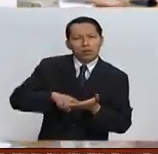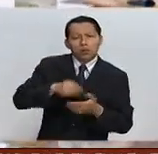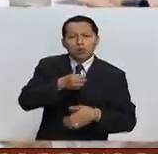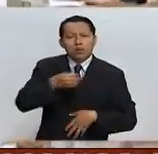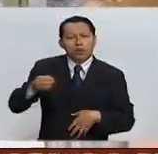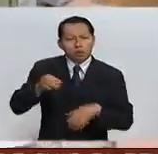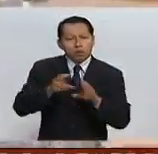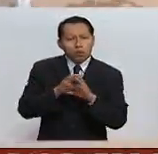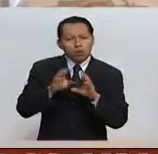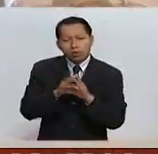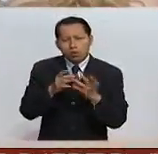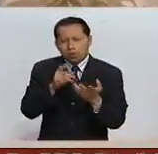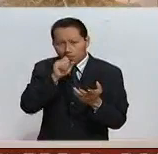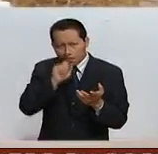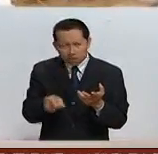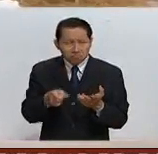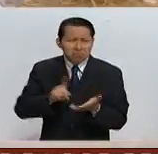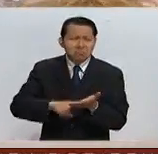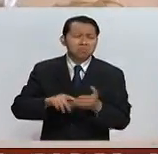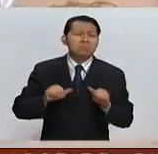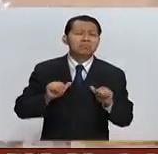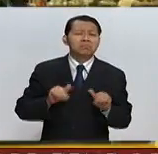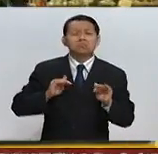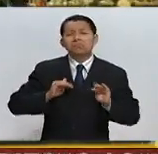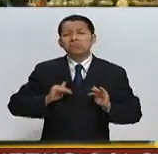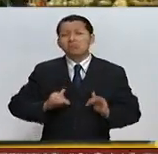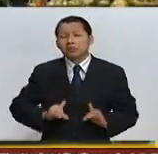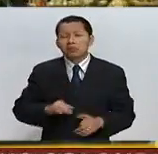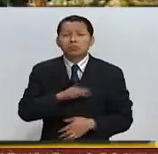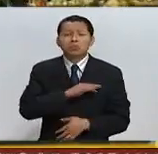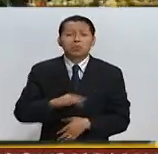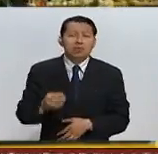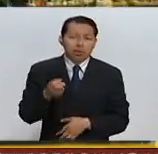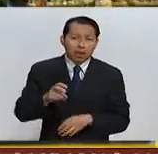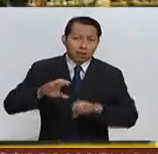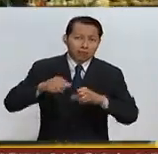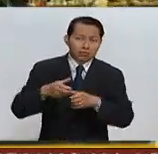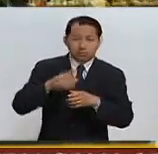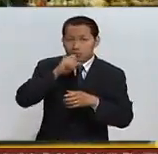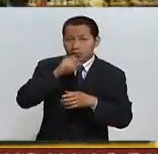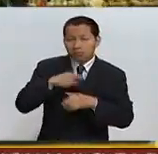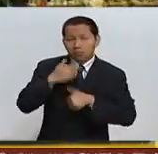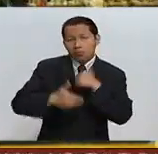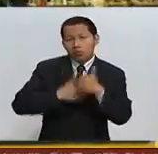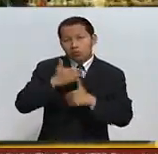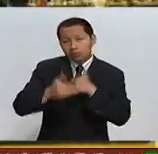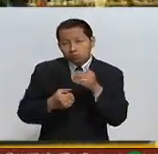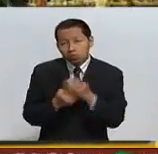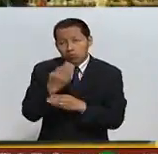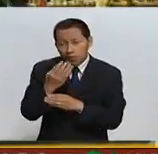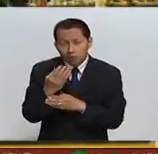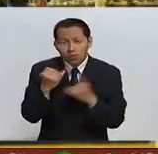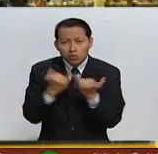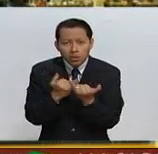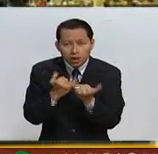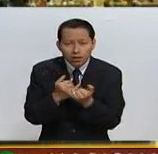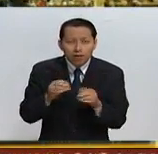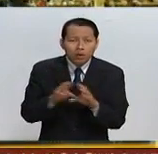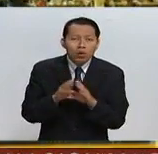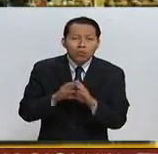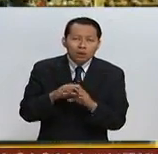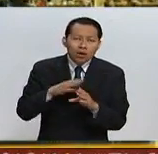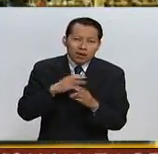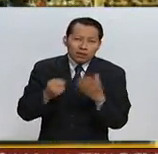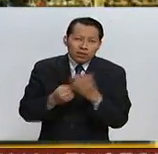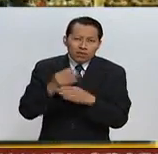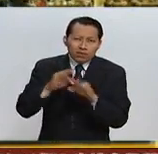denominada Commonwealth, y es ahí donde ellos posiblemente se refugiarán en este proceso nuevo que los va a poner en una nueva